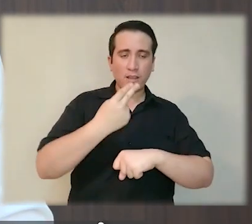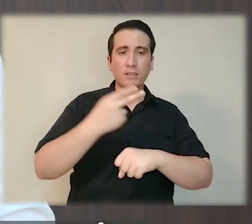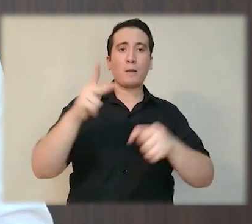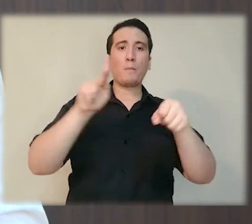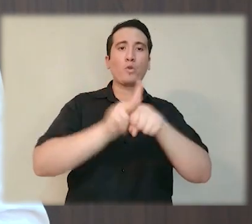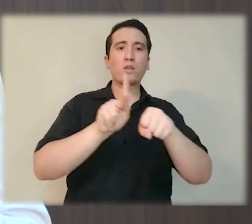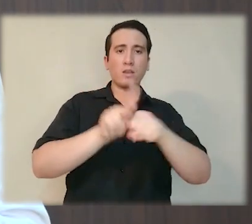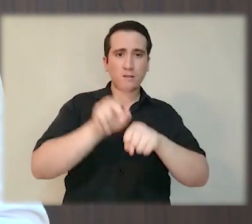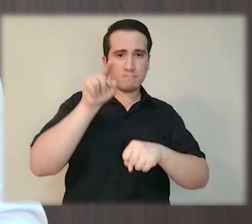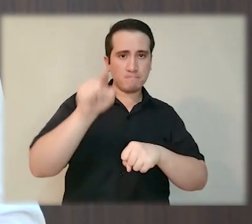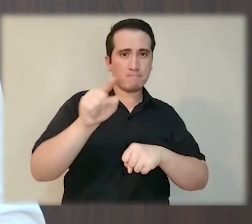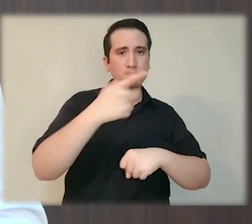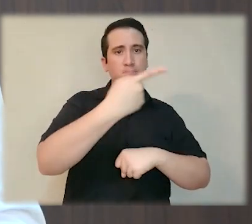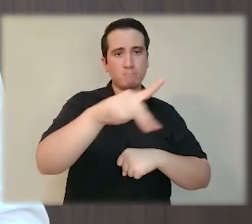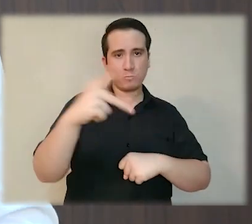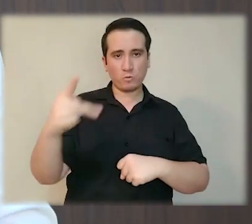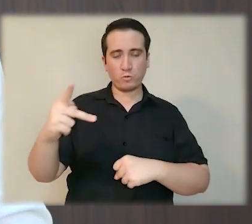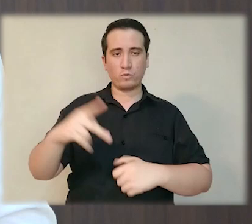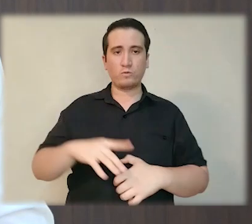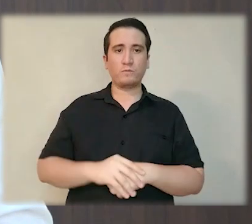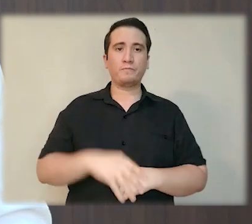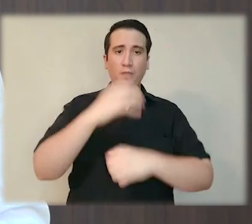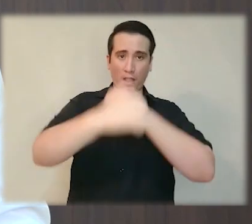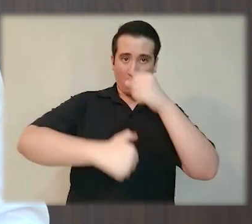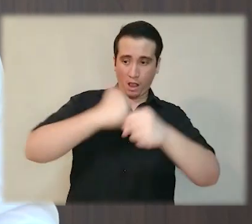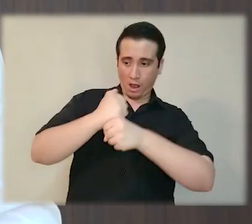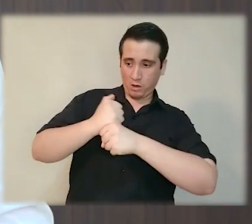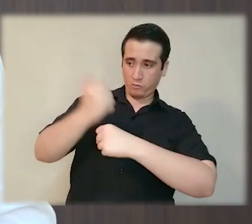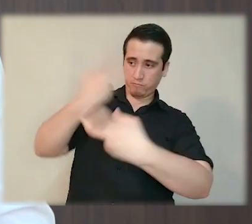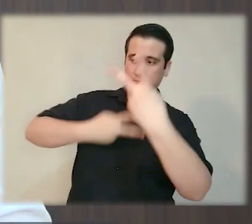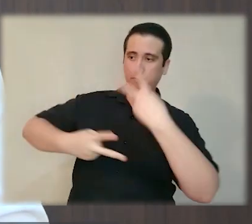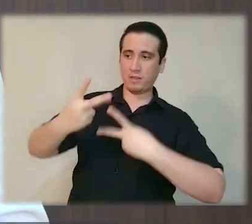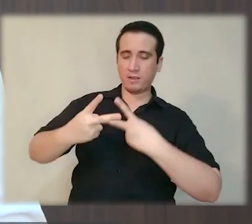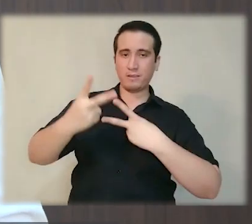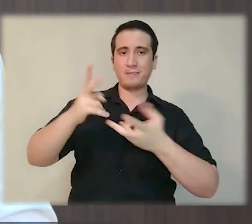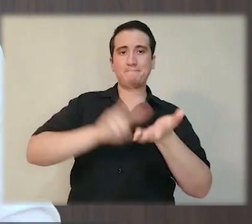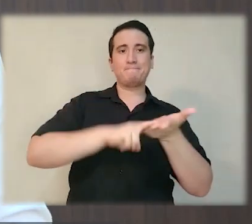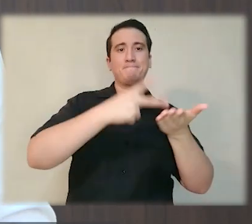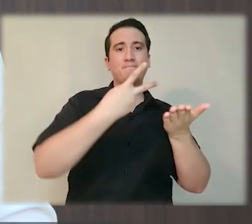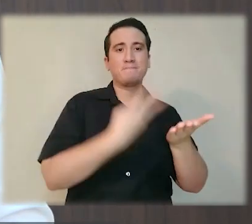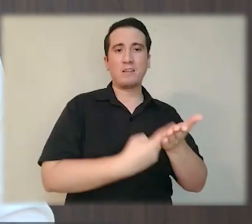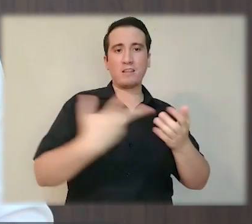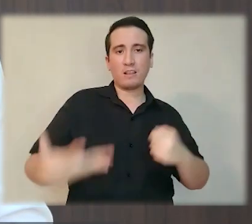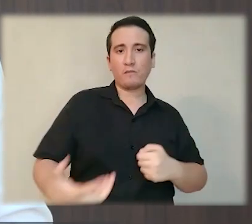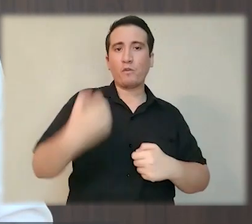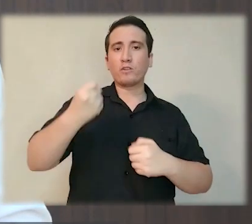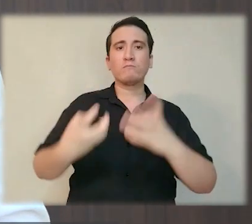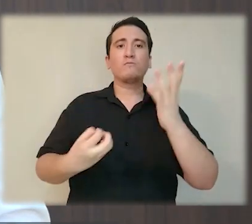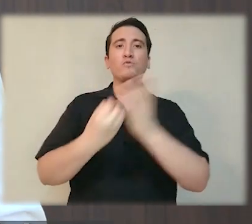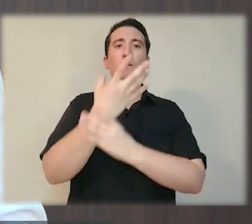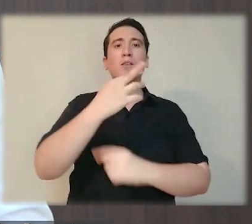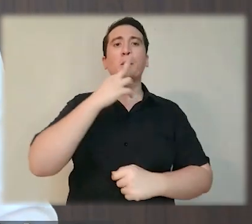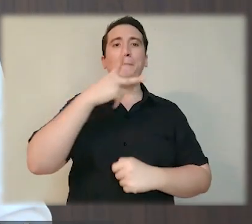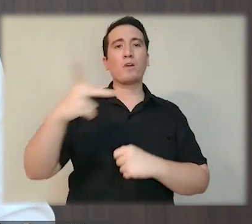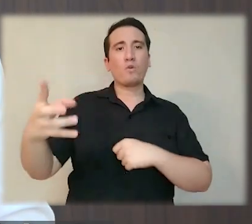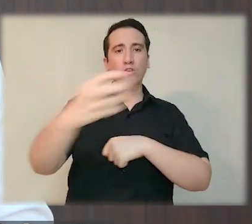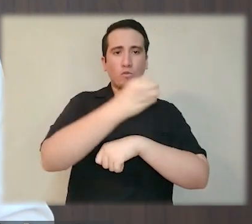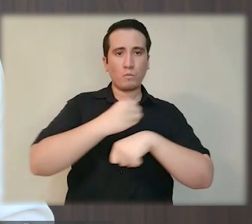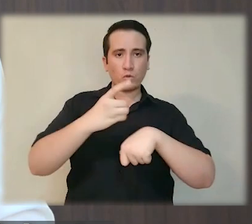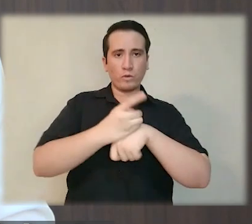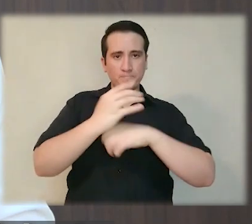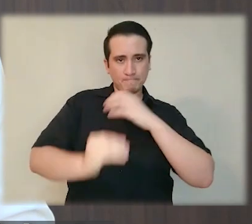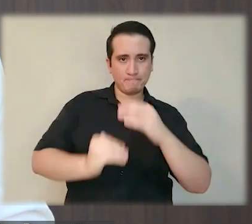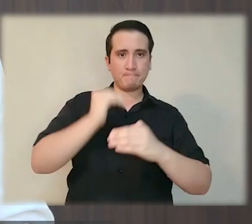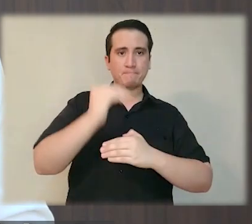necesarias para protegerte a ti y a los tuyos. Que en el año por venir redoblaremos nuestros esfuerzos para que tengas nuevas y mejores